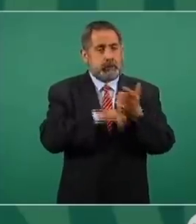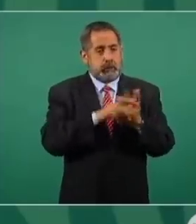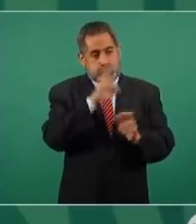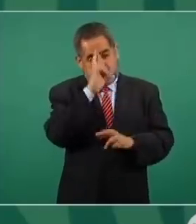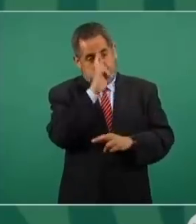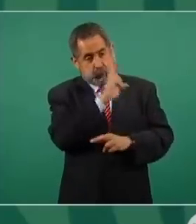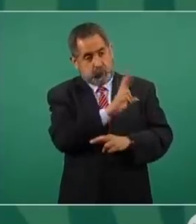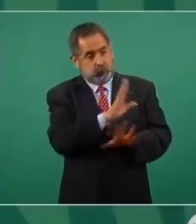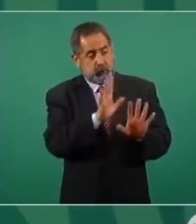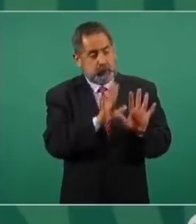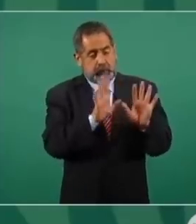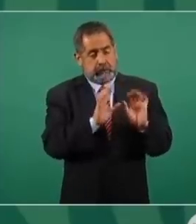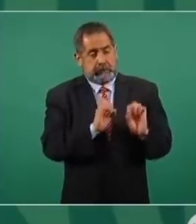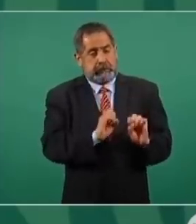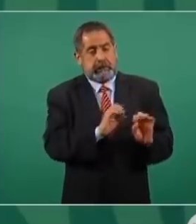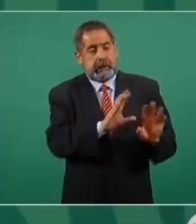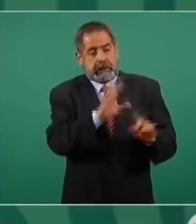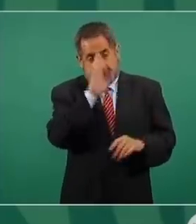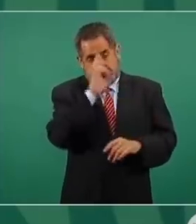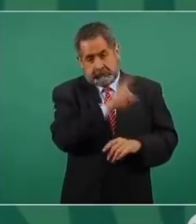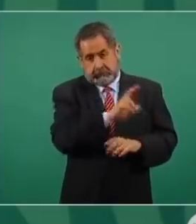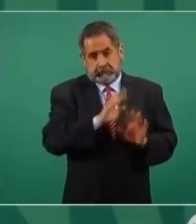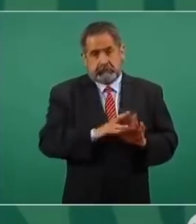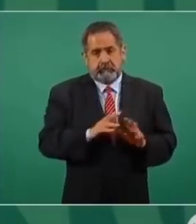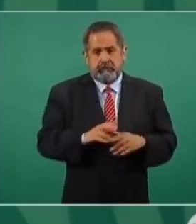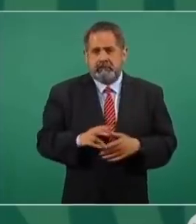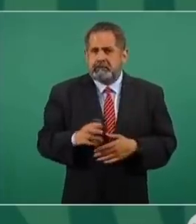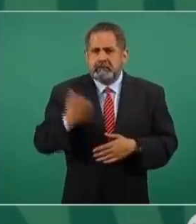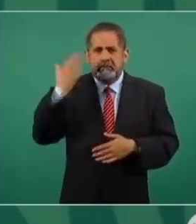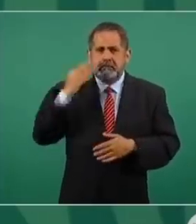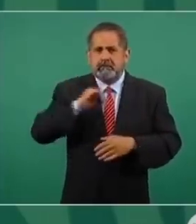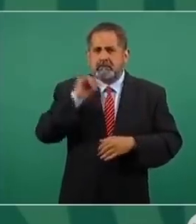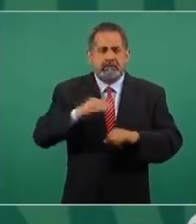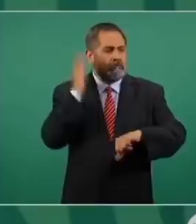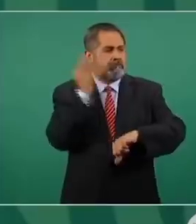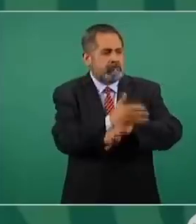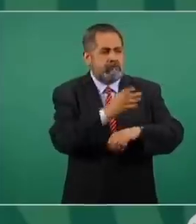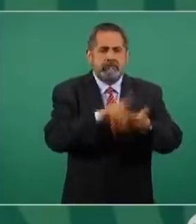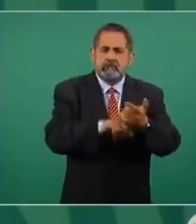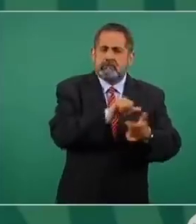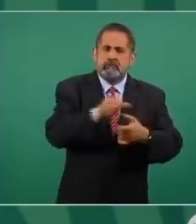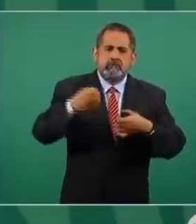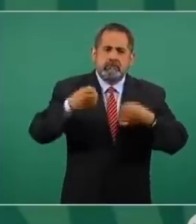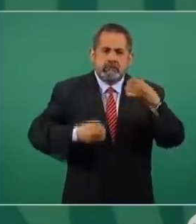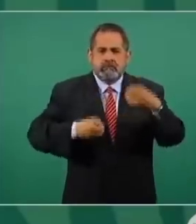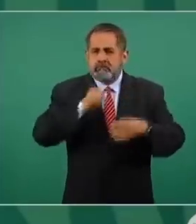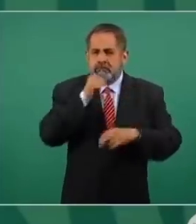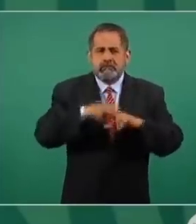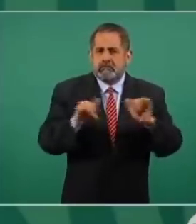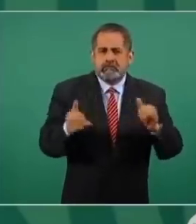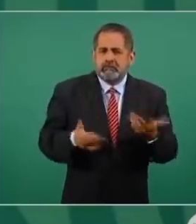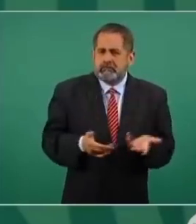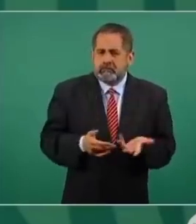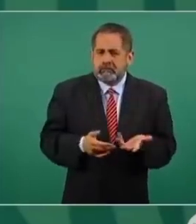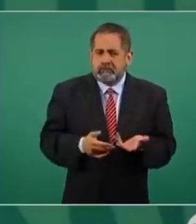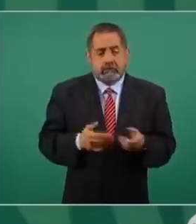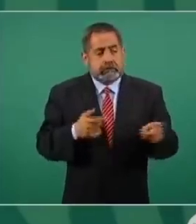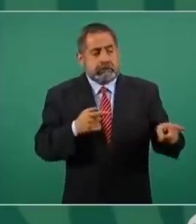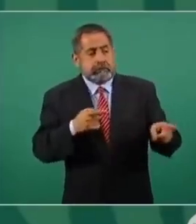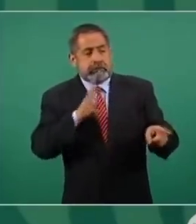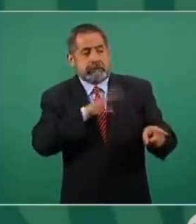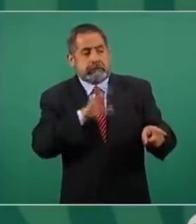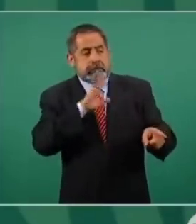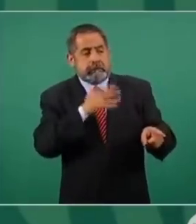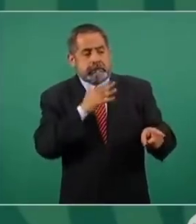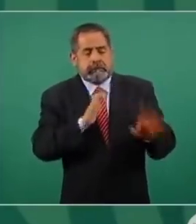nunca se castigaba a los jueces se sabía y se